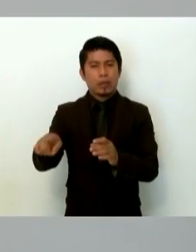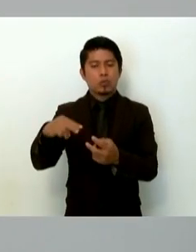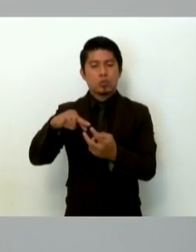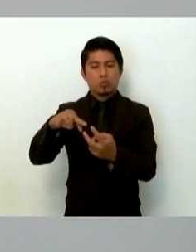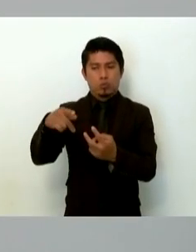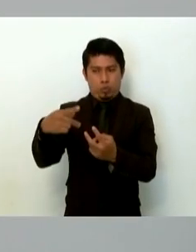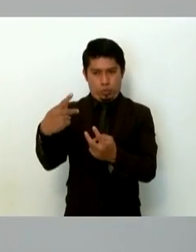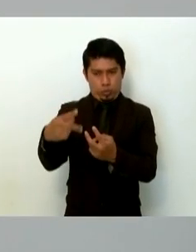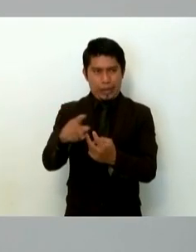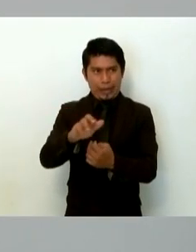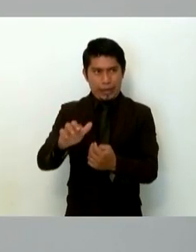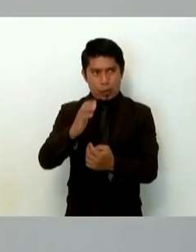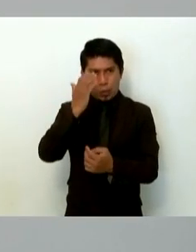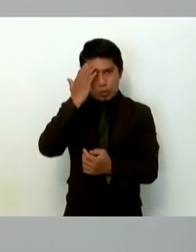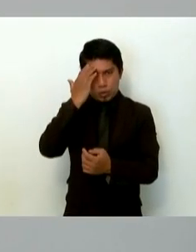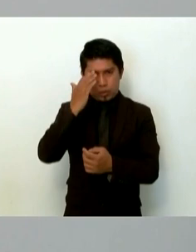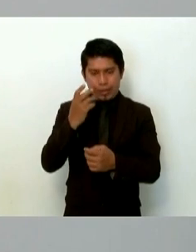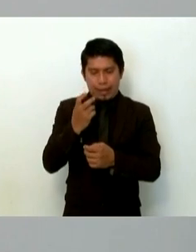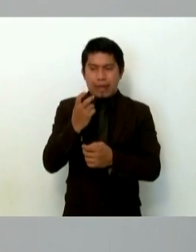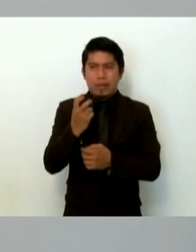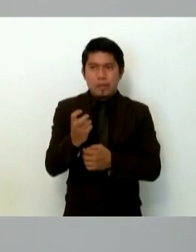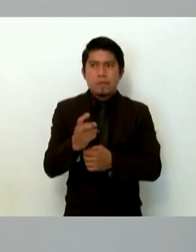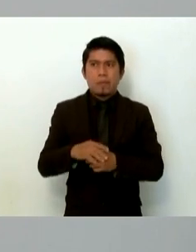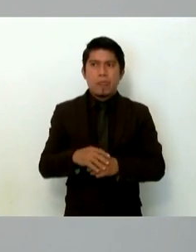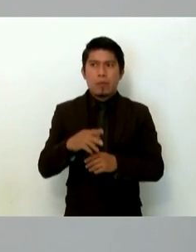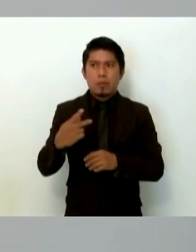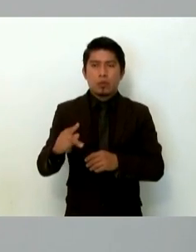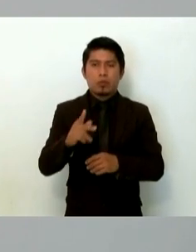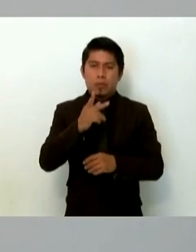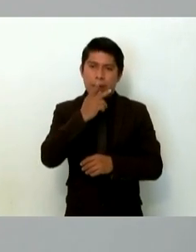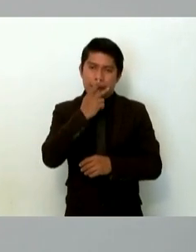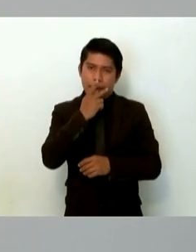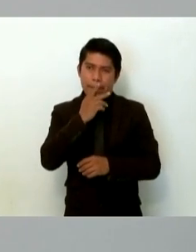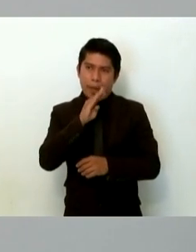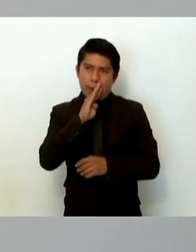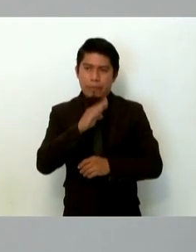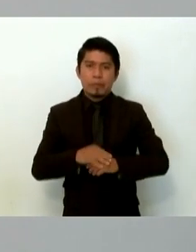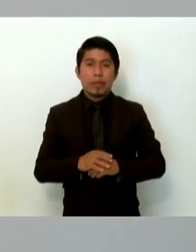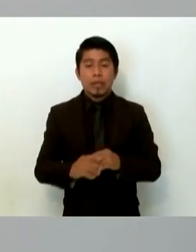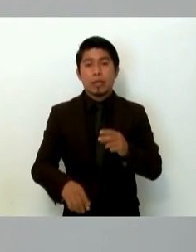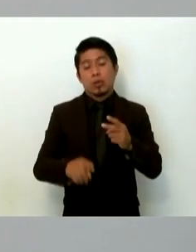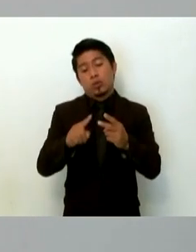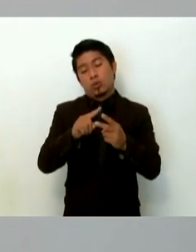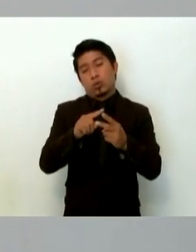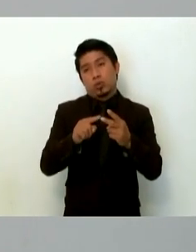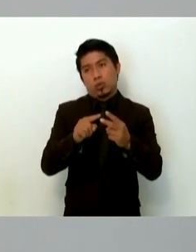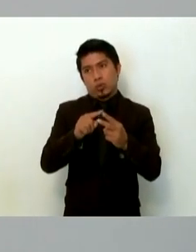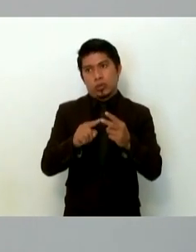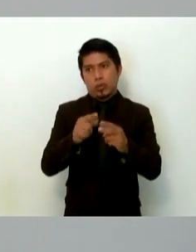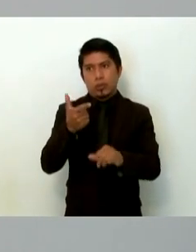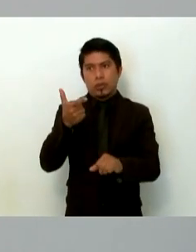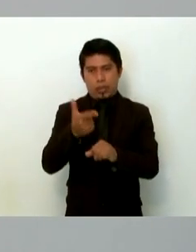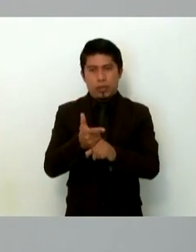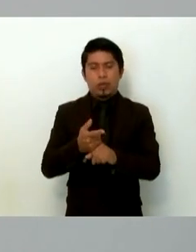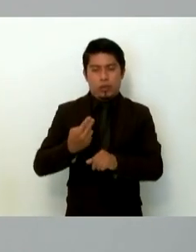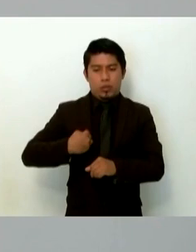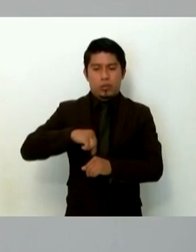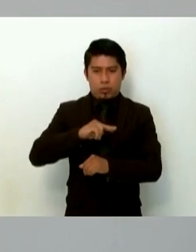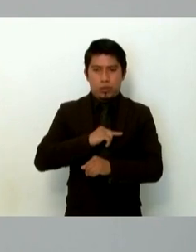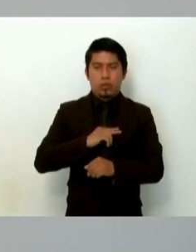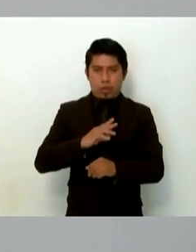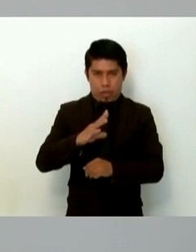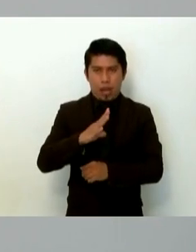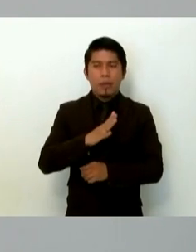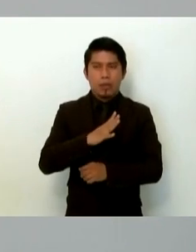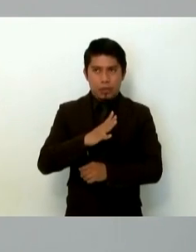y fue reconocido plenamente por los padres y los dos hallazgos que nosotros hemos